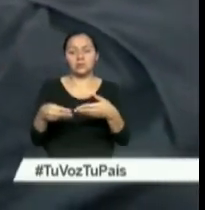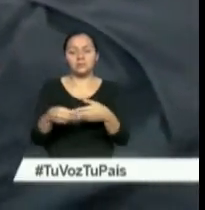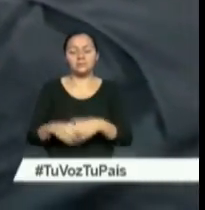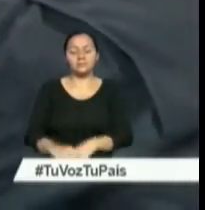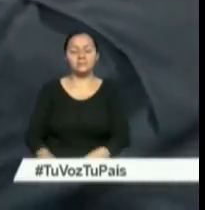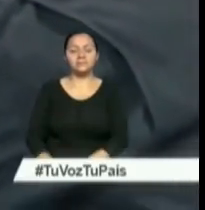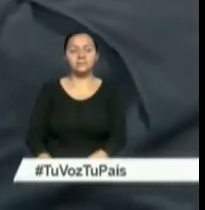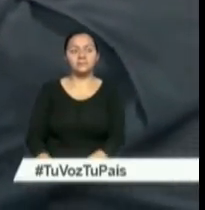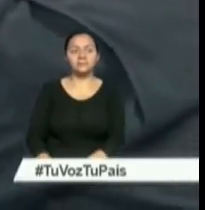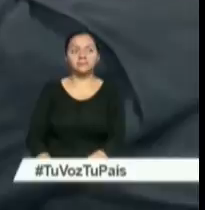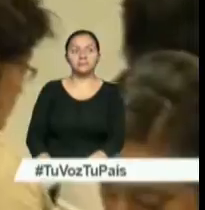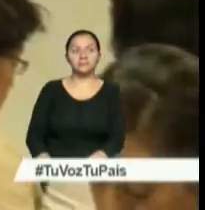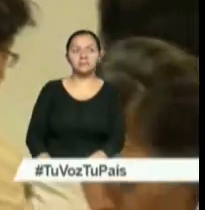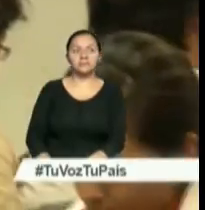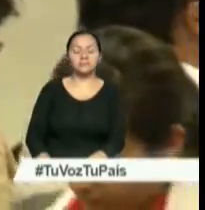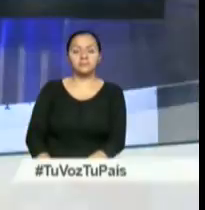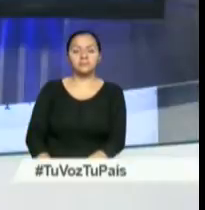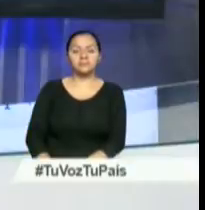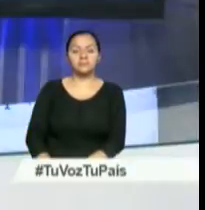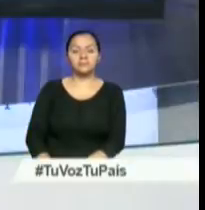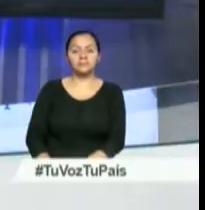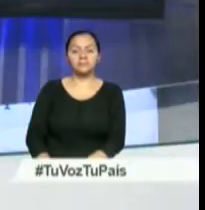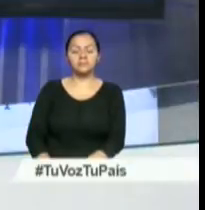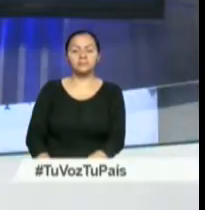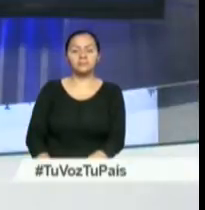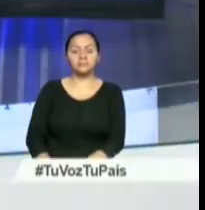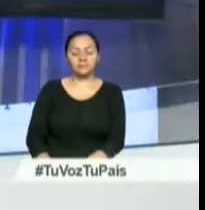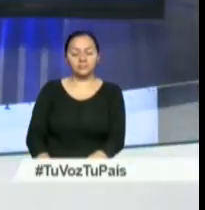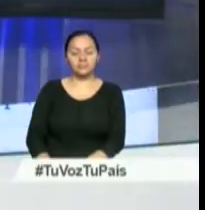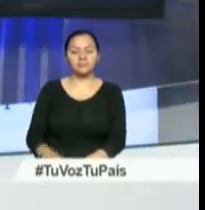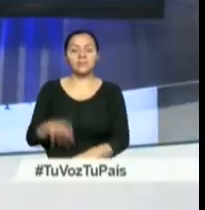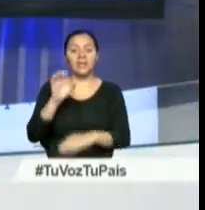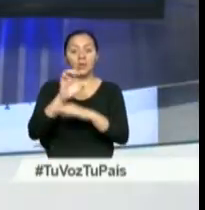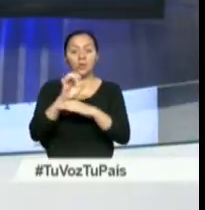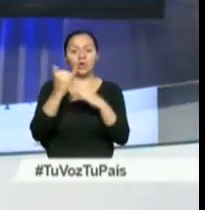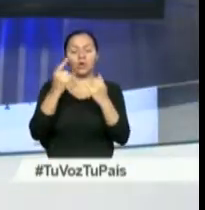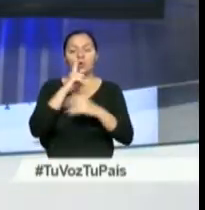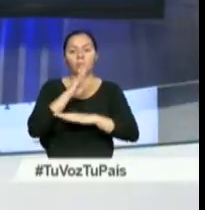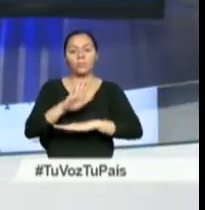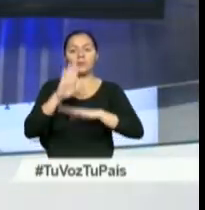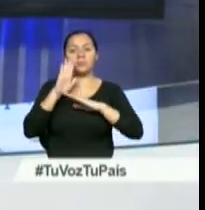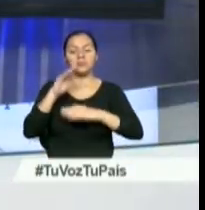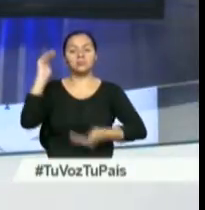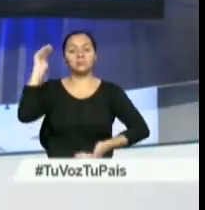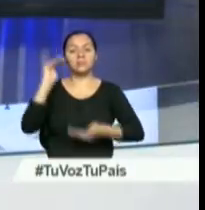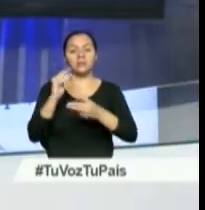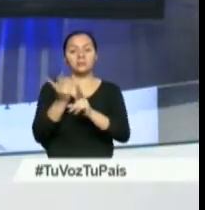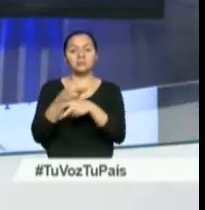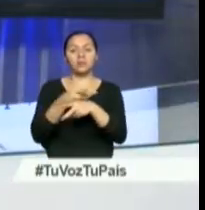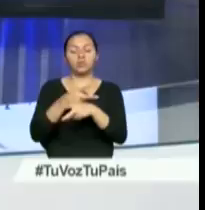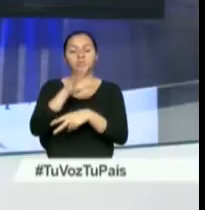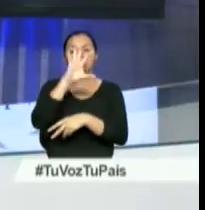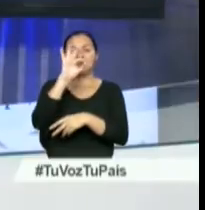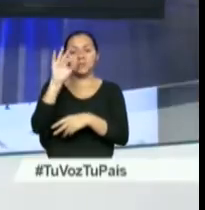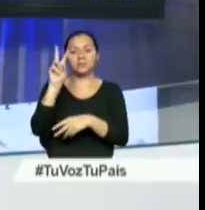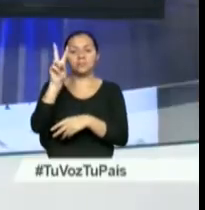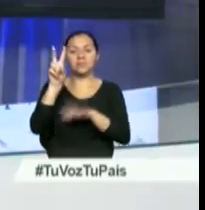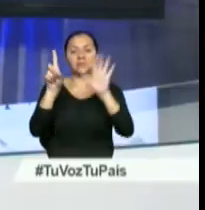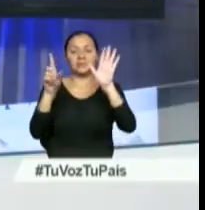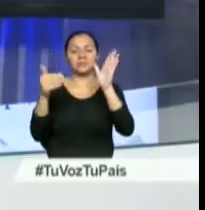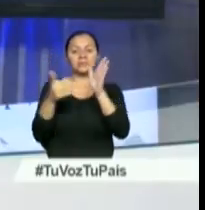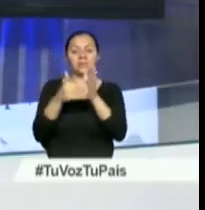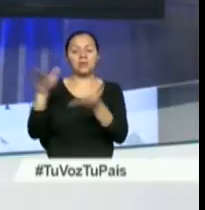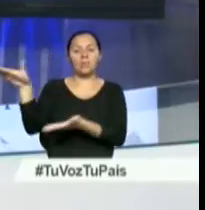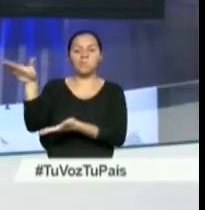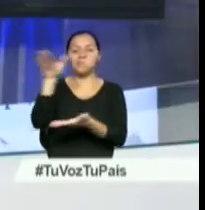Caterina Morejón, Noticiero Ciudadano. Ecuador se comprometió a reducir su producción a 526 mil barriles de